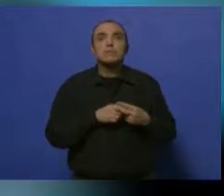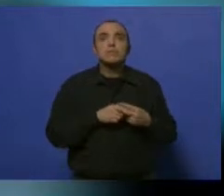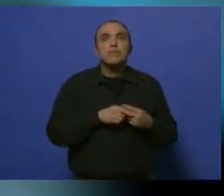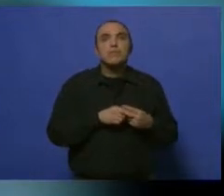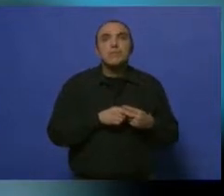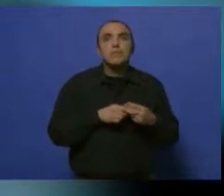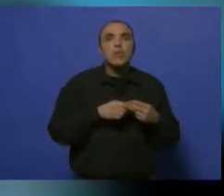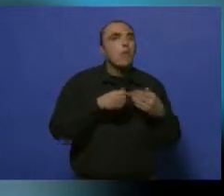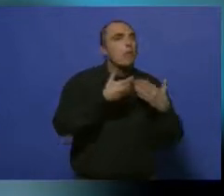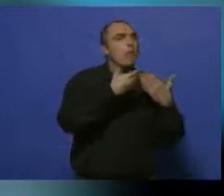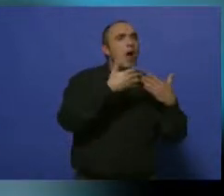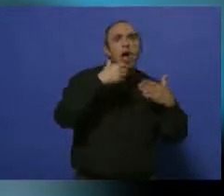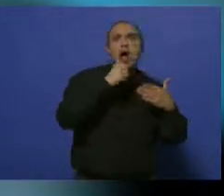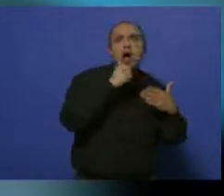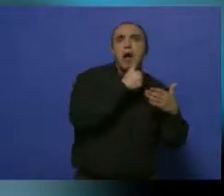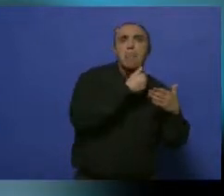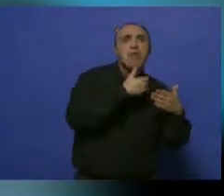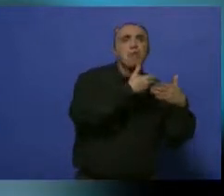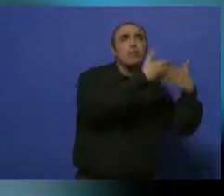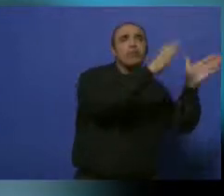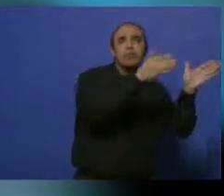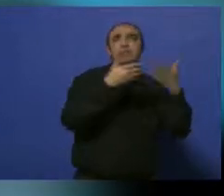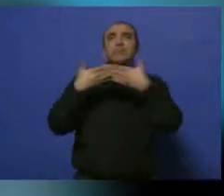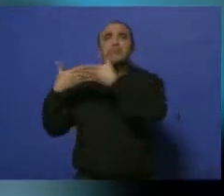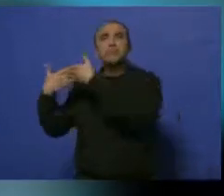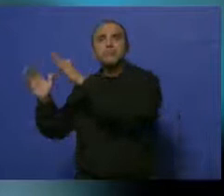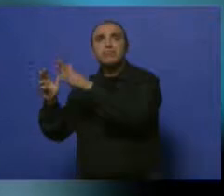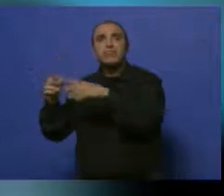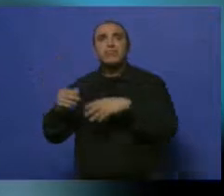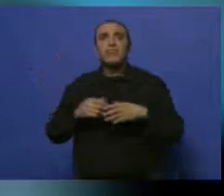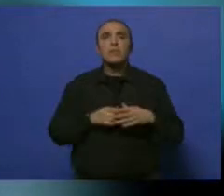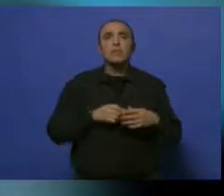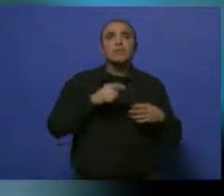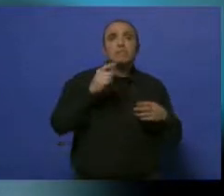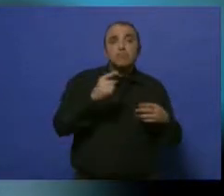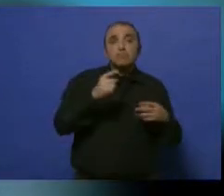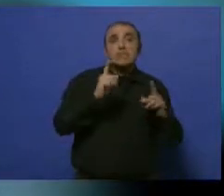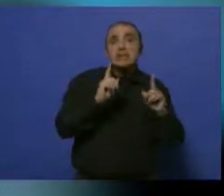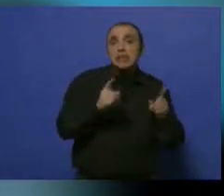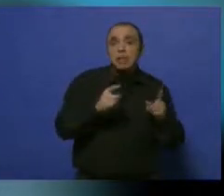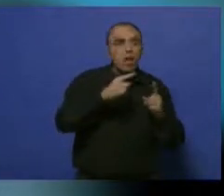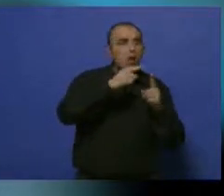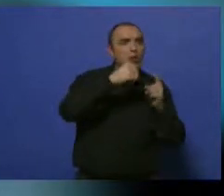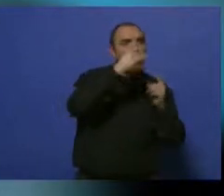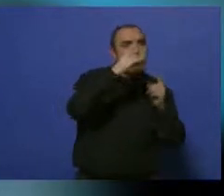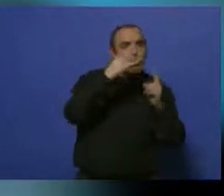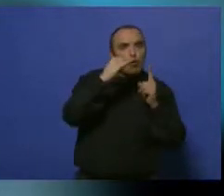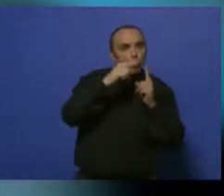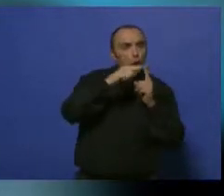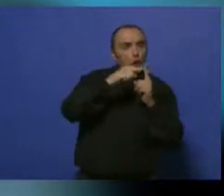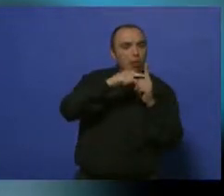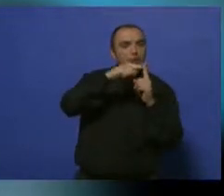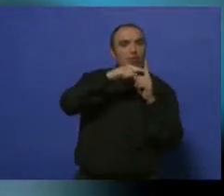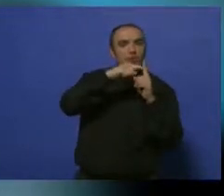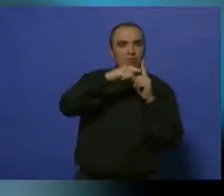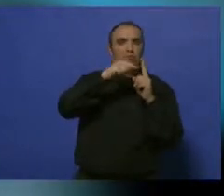los ambientes y, por supuesto, el control estricto de la temperatura, que es un signo que a nosotros nos ayuda a saber de